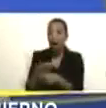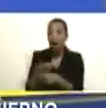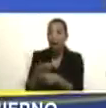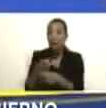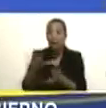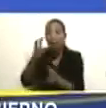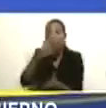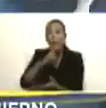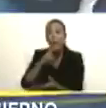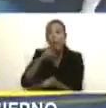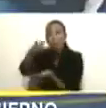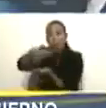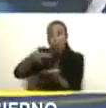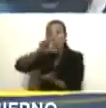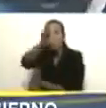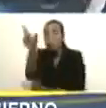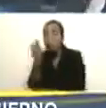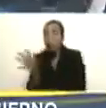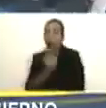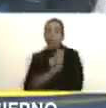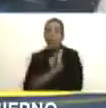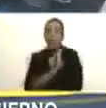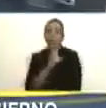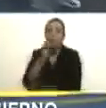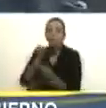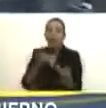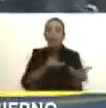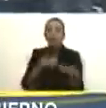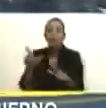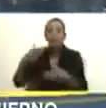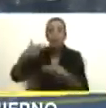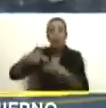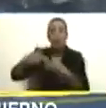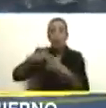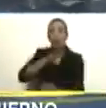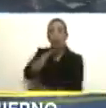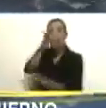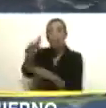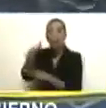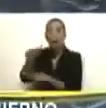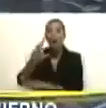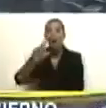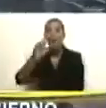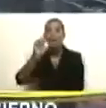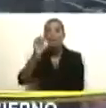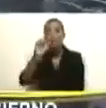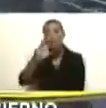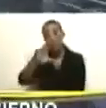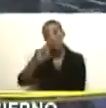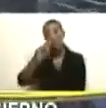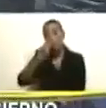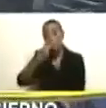minas en todo el área de nuestra Guayana Esequiba PDVSA Esequibo CBG Esequibo